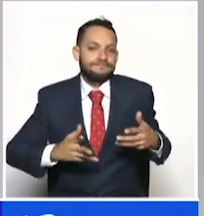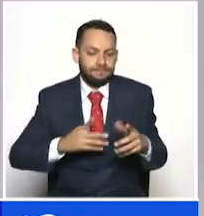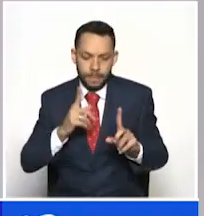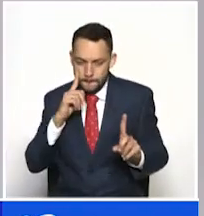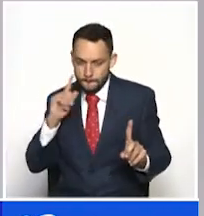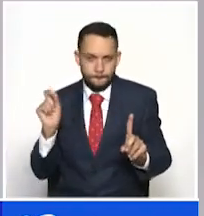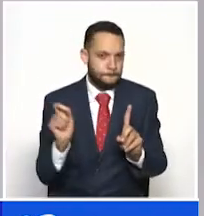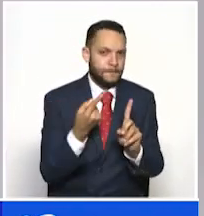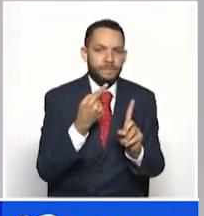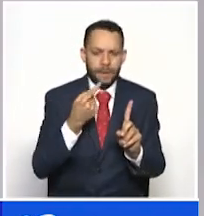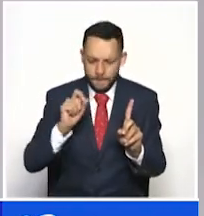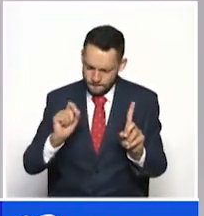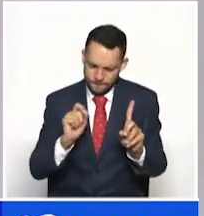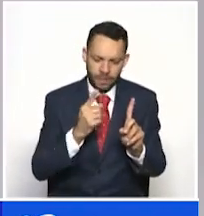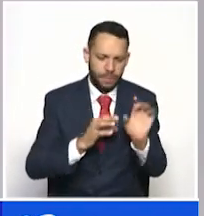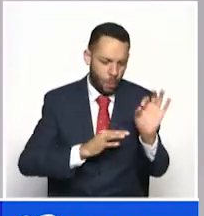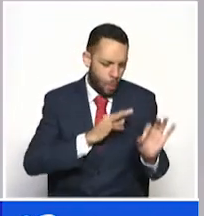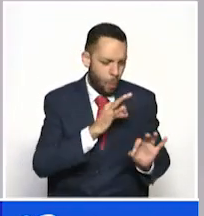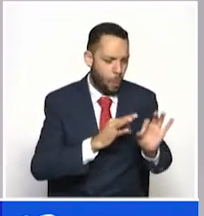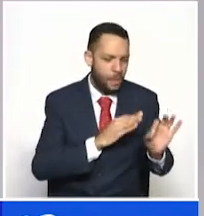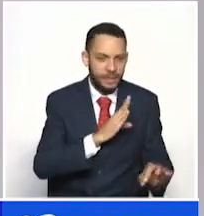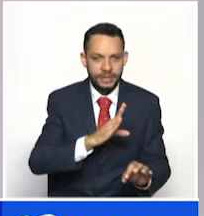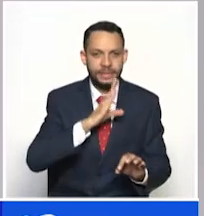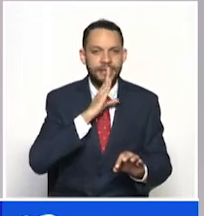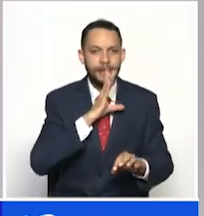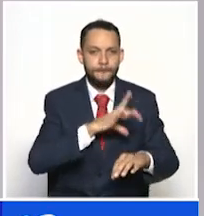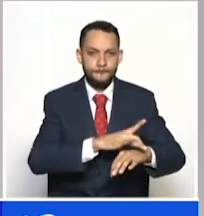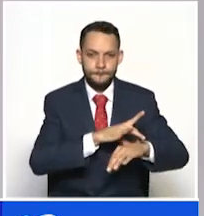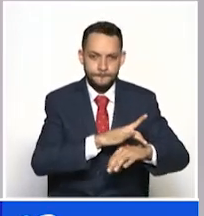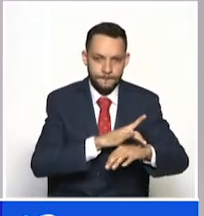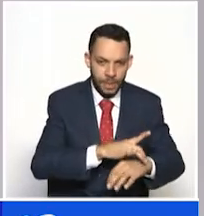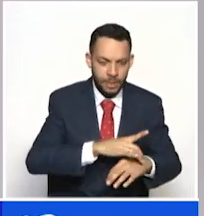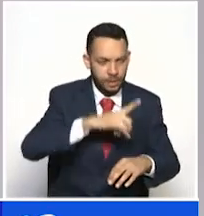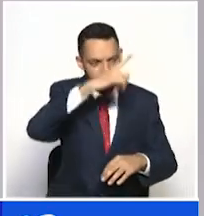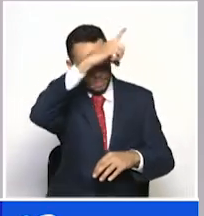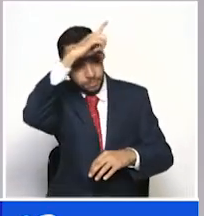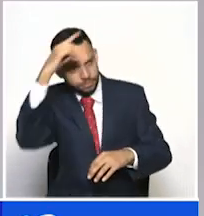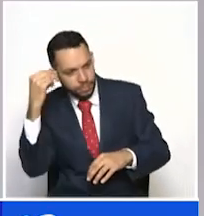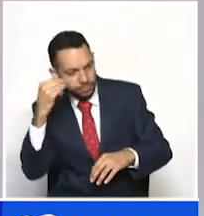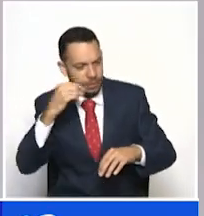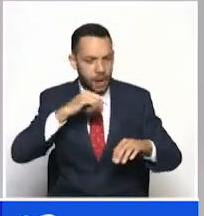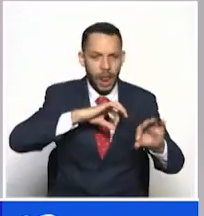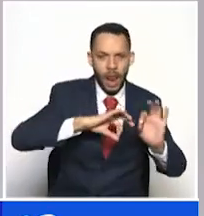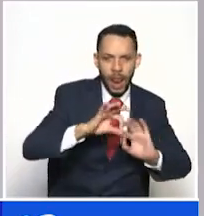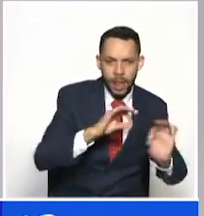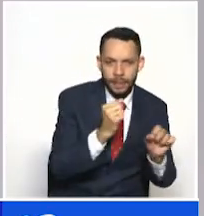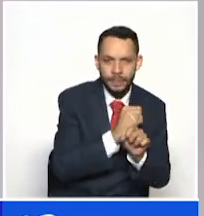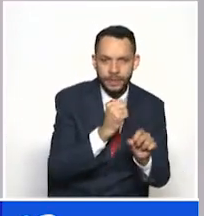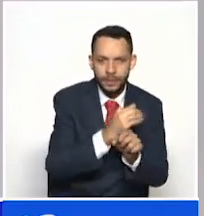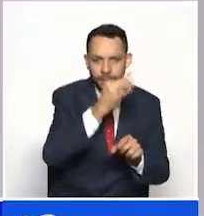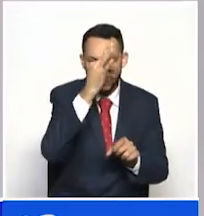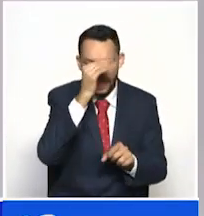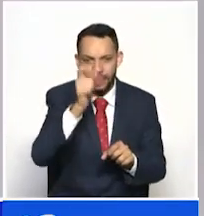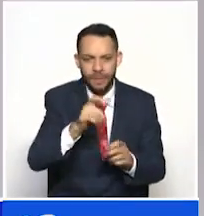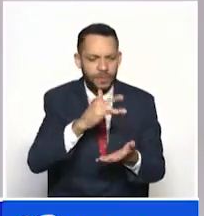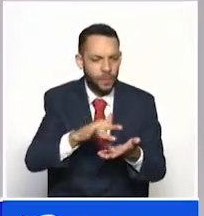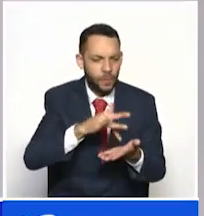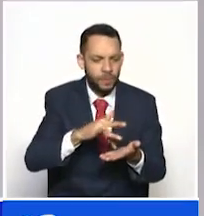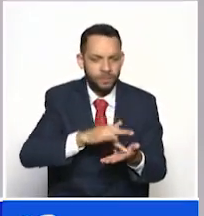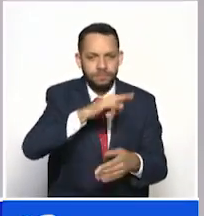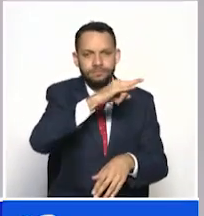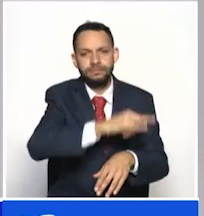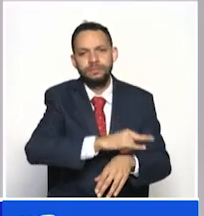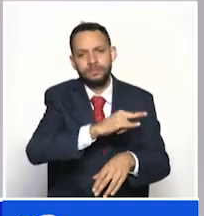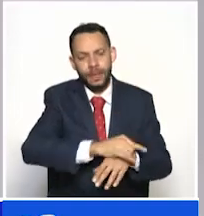el personal que quedaba para atención de emergencias o urgencias.